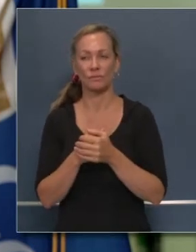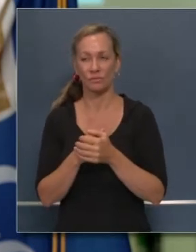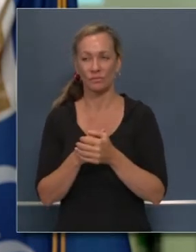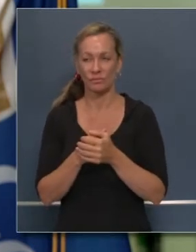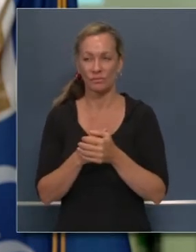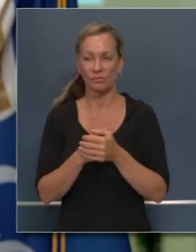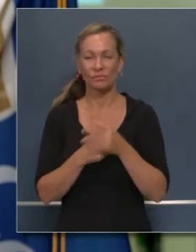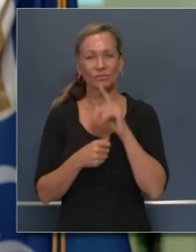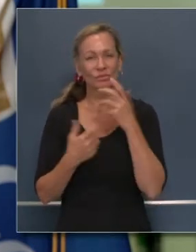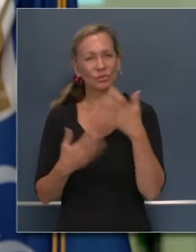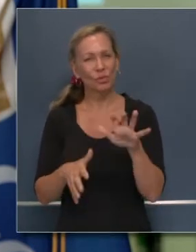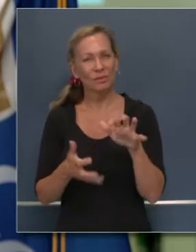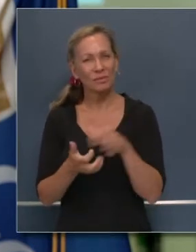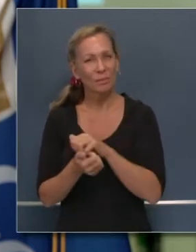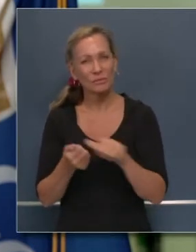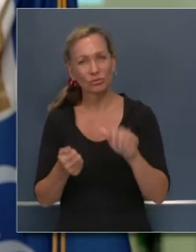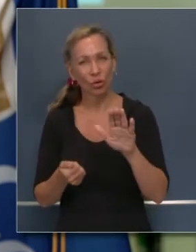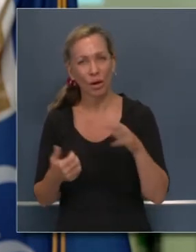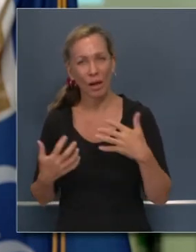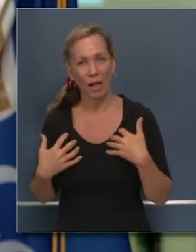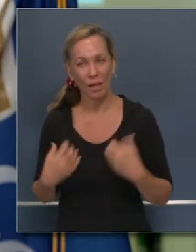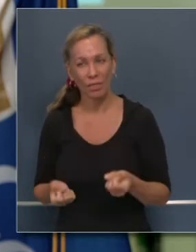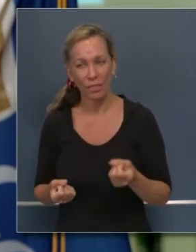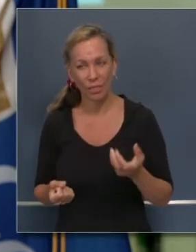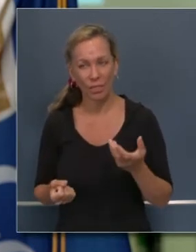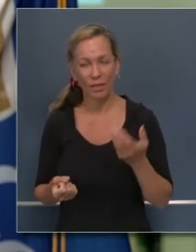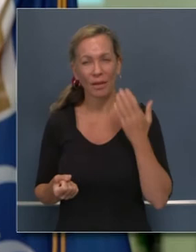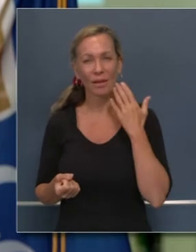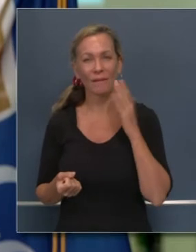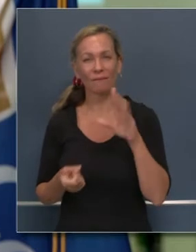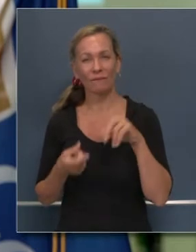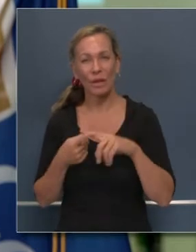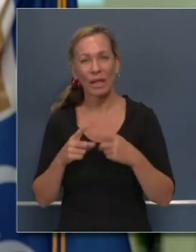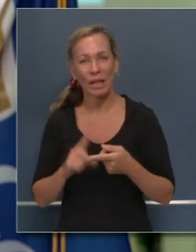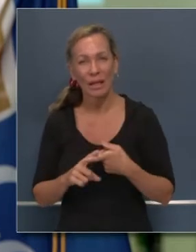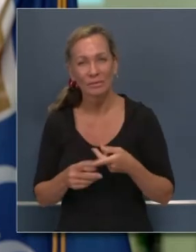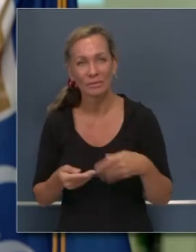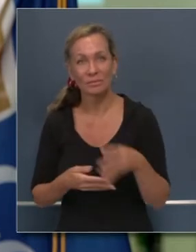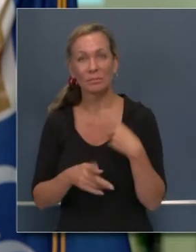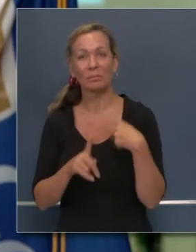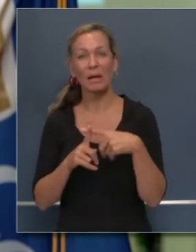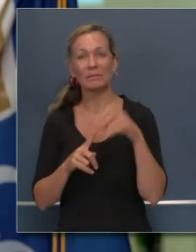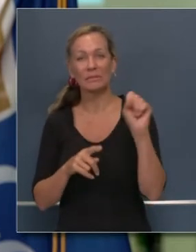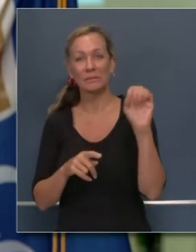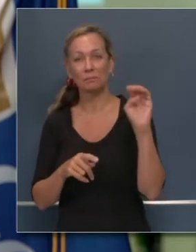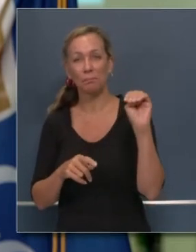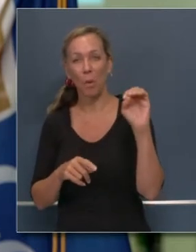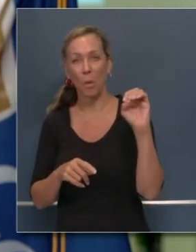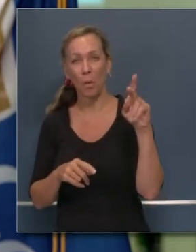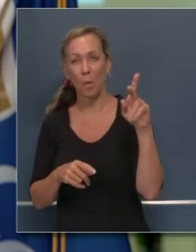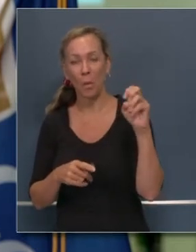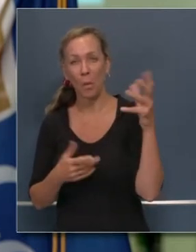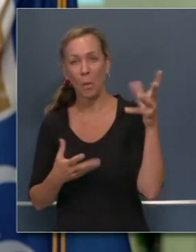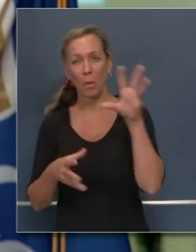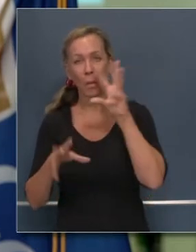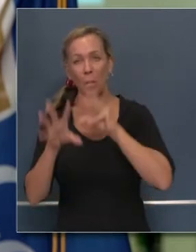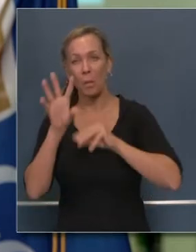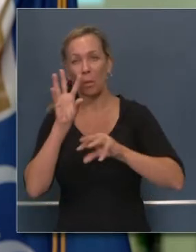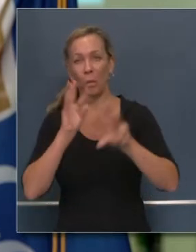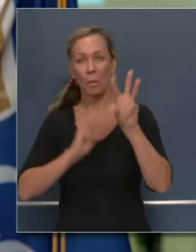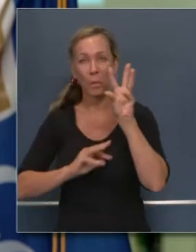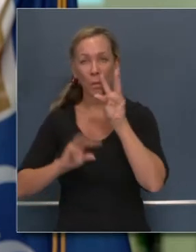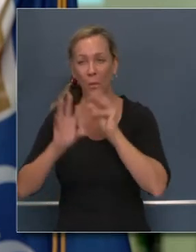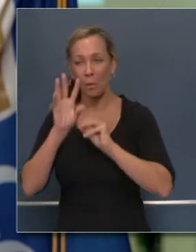le causa a su salud, asociada también al uso del cigarrillo, el distanciamiento importante, lavarse las manos